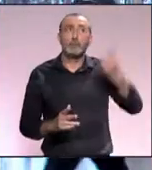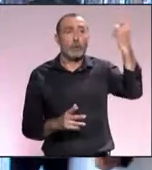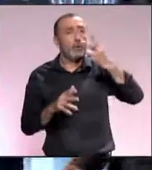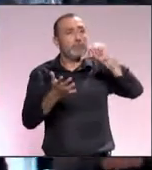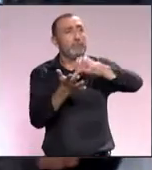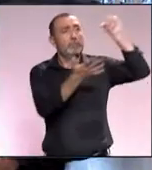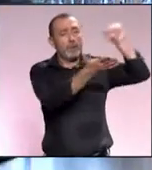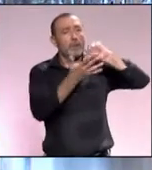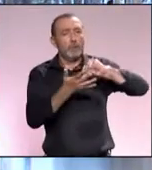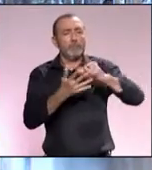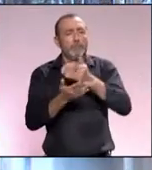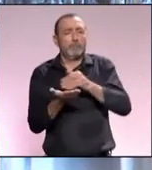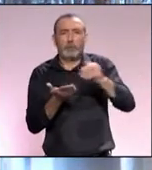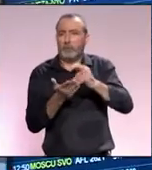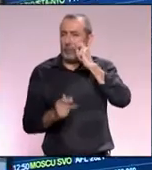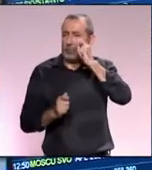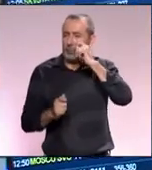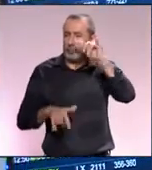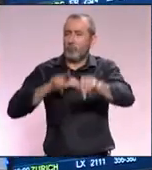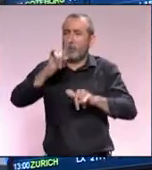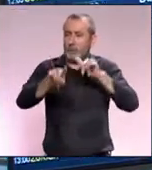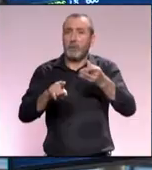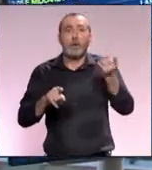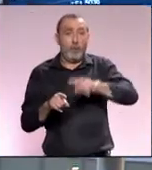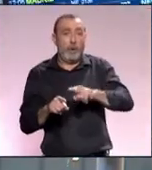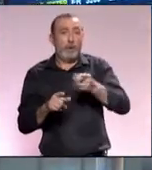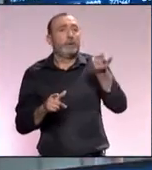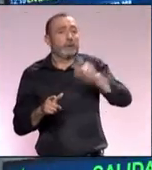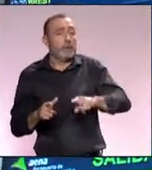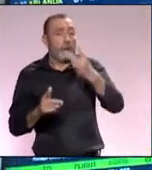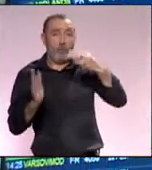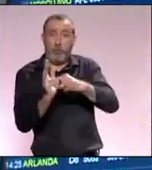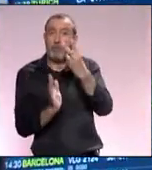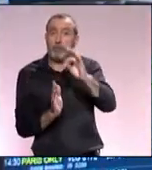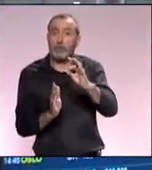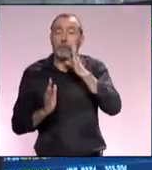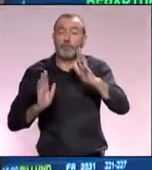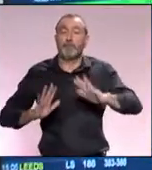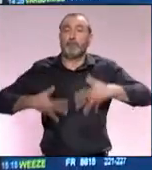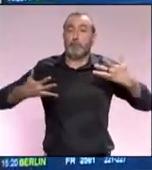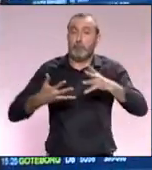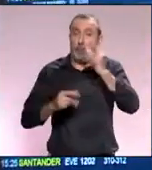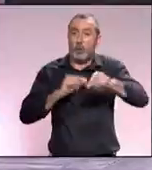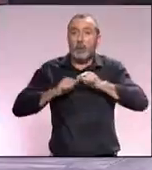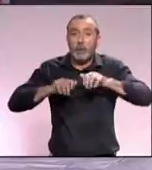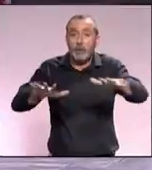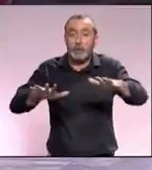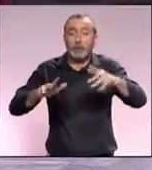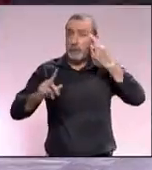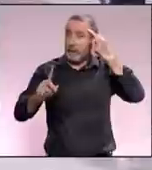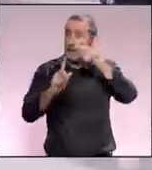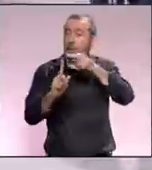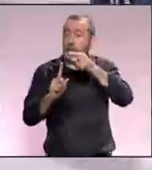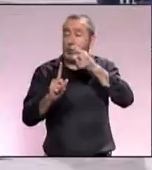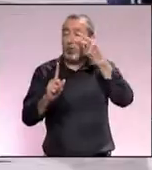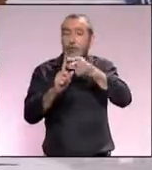ambas ciudades reciben cada año millones de turistas y así lo esperaban que fuese también durante 2020 pero con la irrupción de la pandemia sus